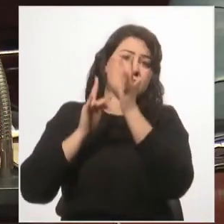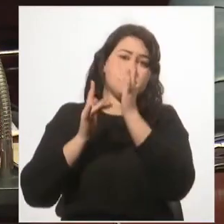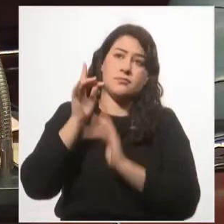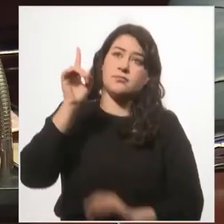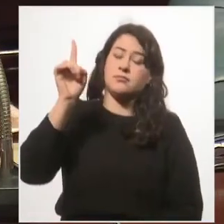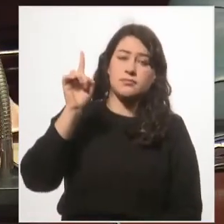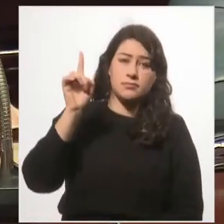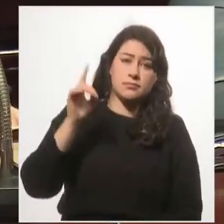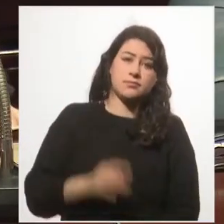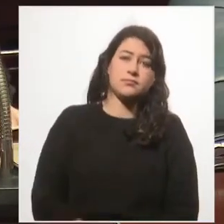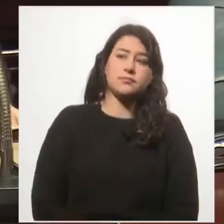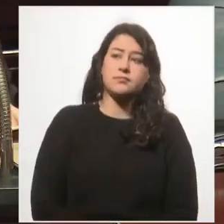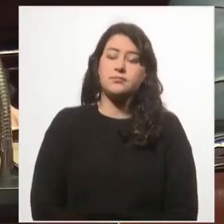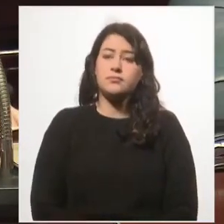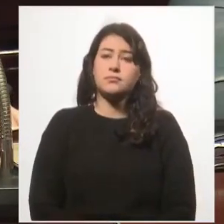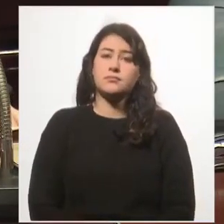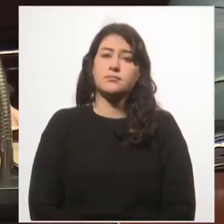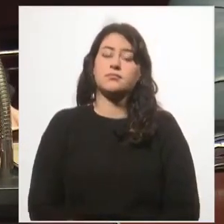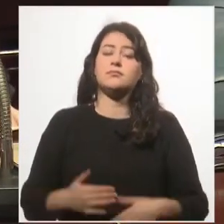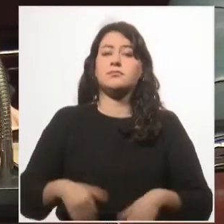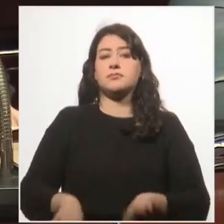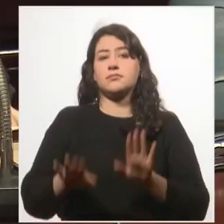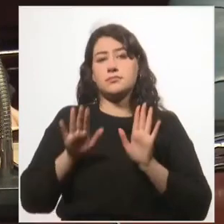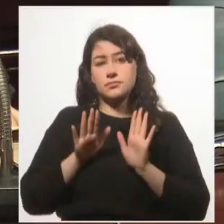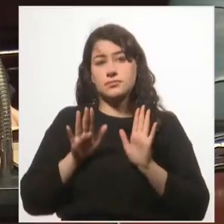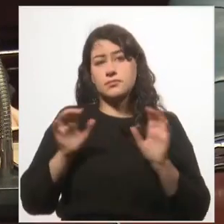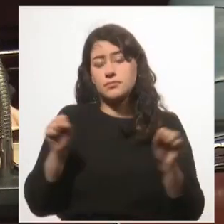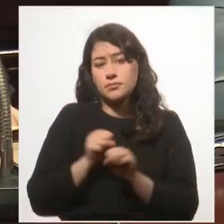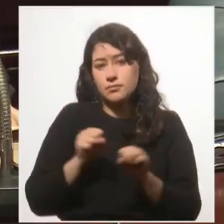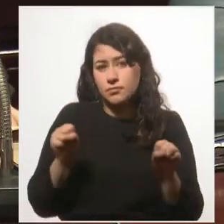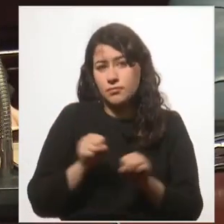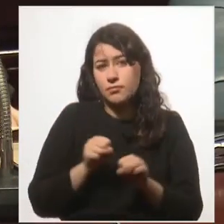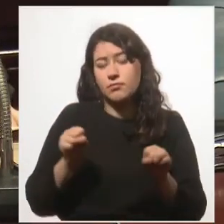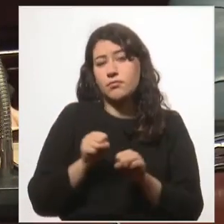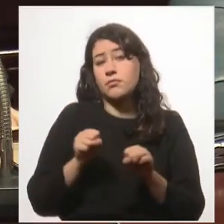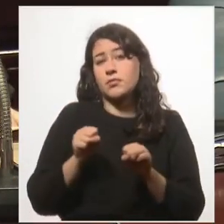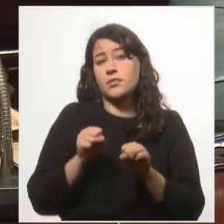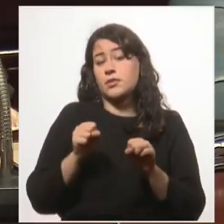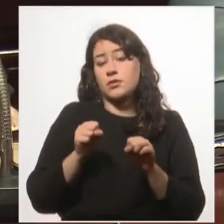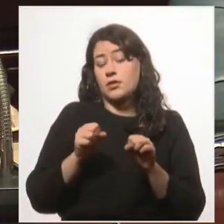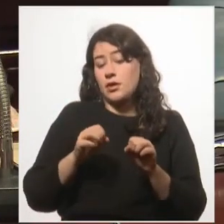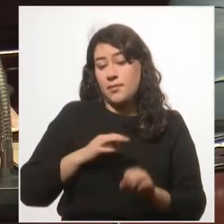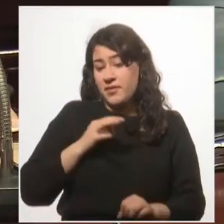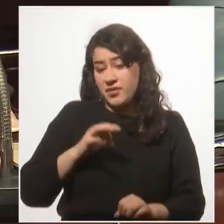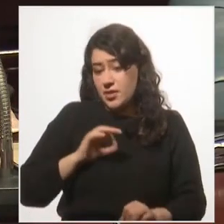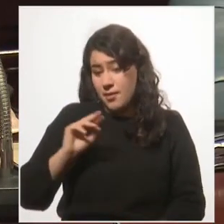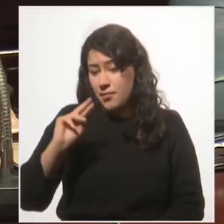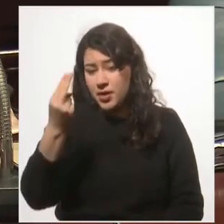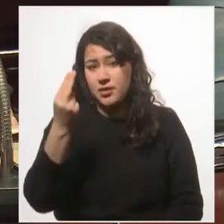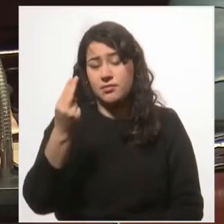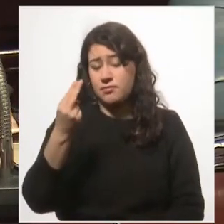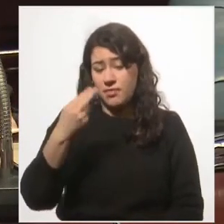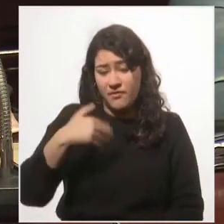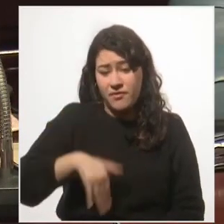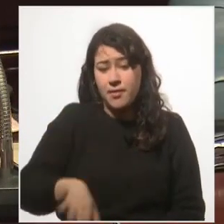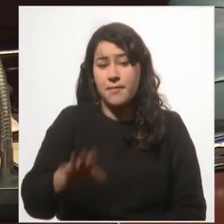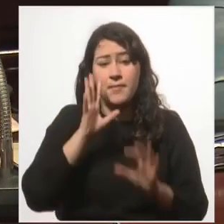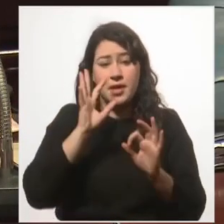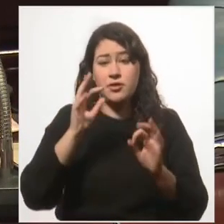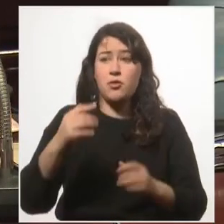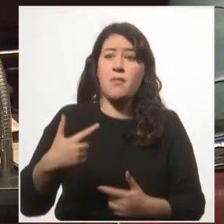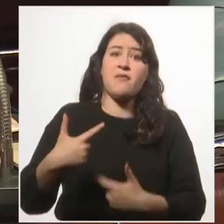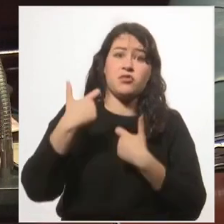quizás por miedo a perder la vida, porque estaba en peligro de ser